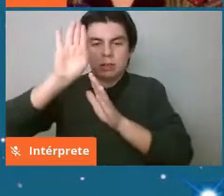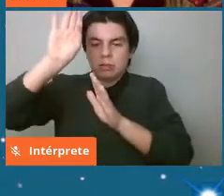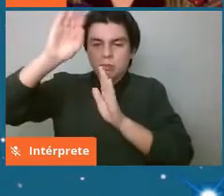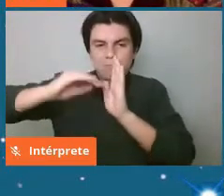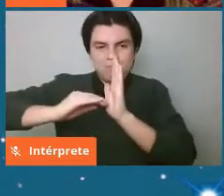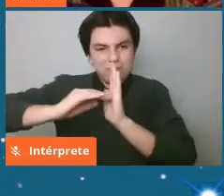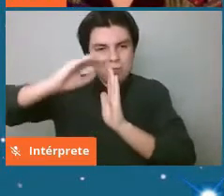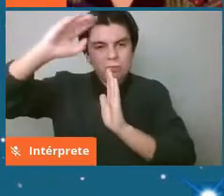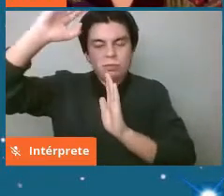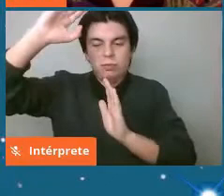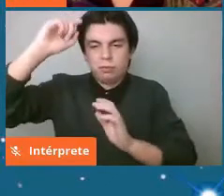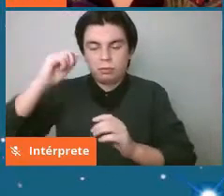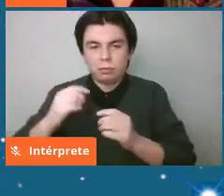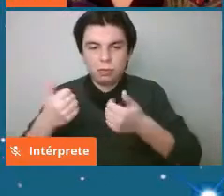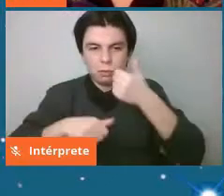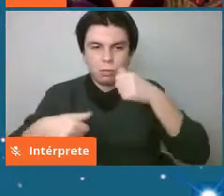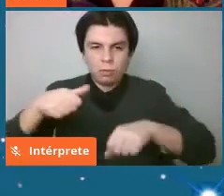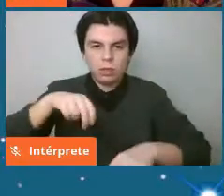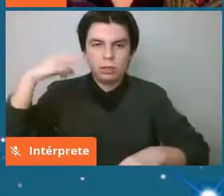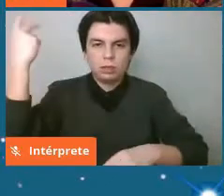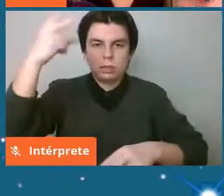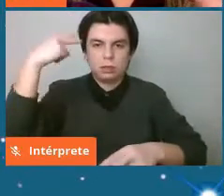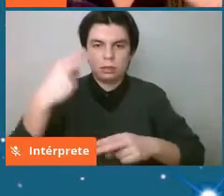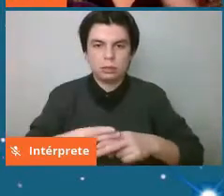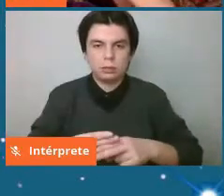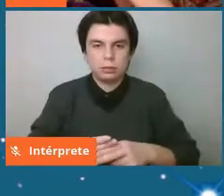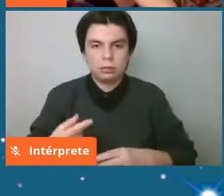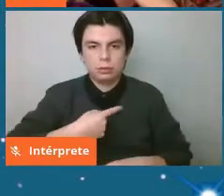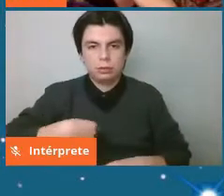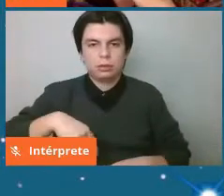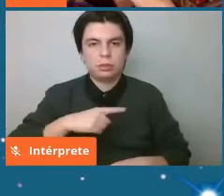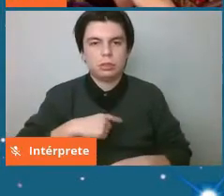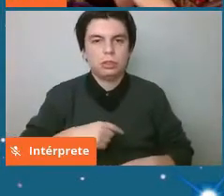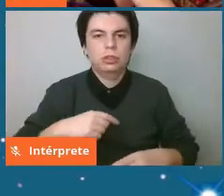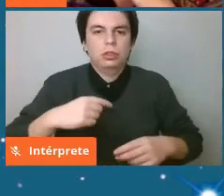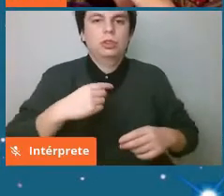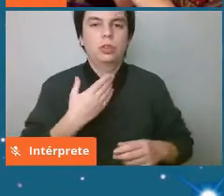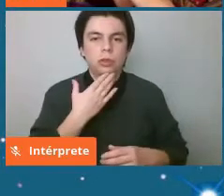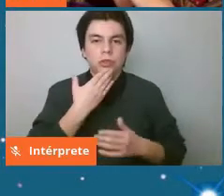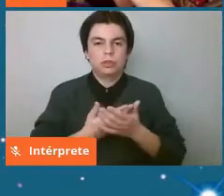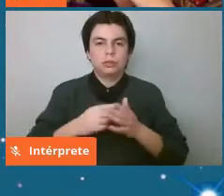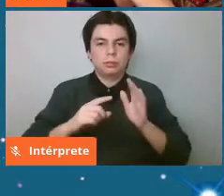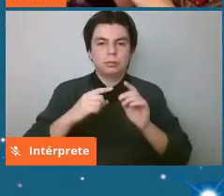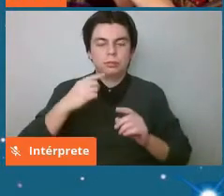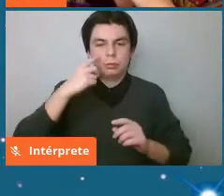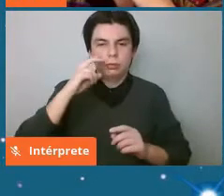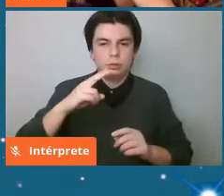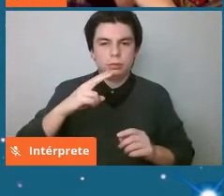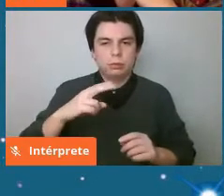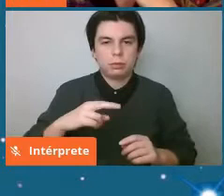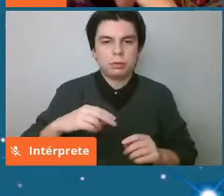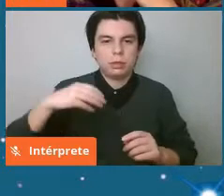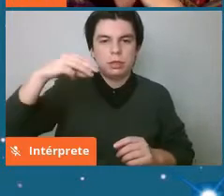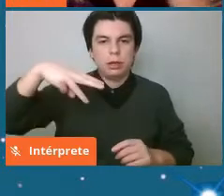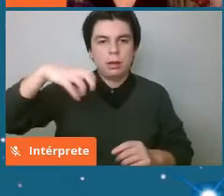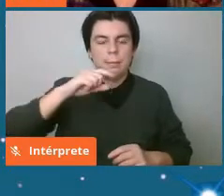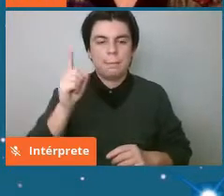muy importante entonces esas son nuestras apariciones desde el MAS el año 2017